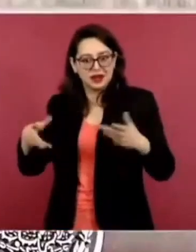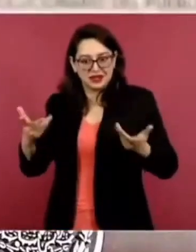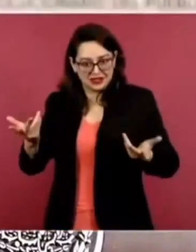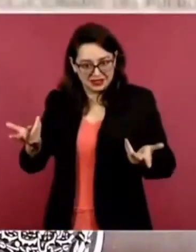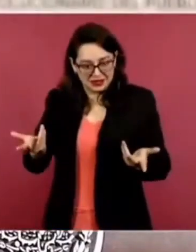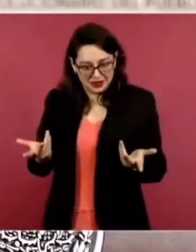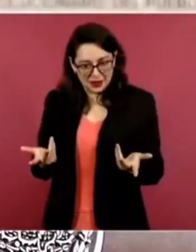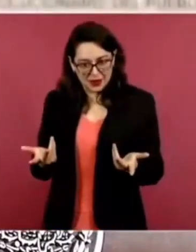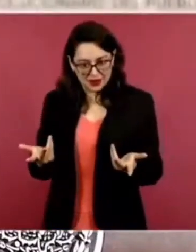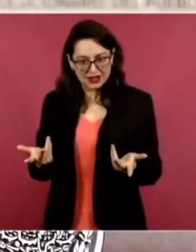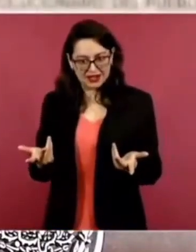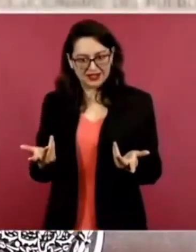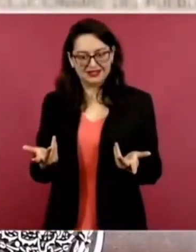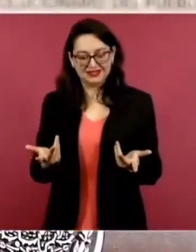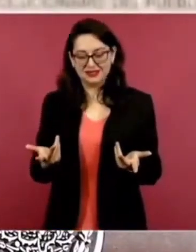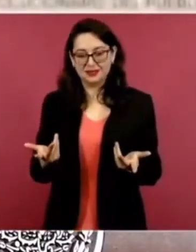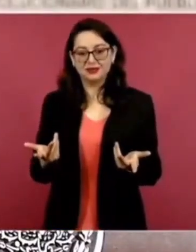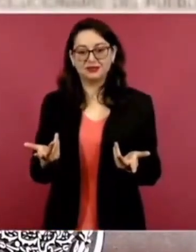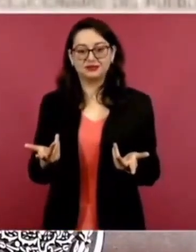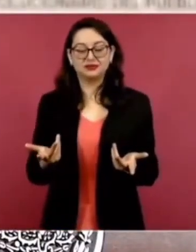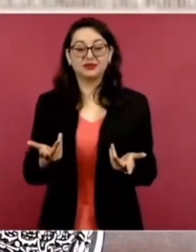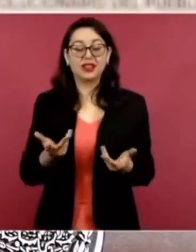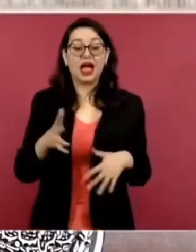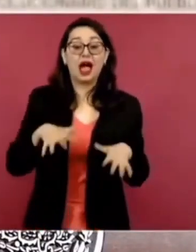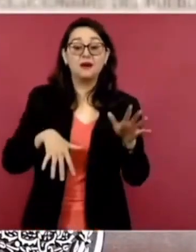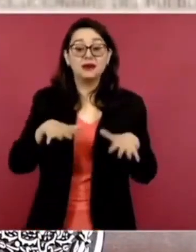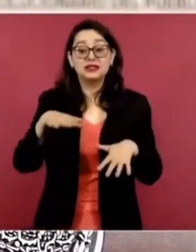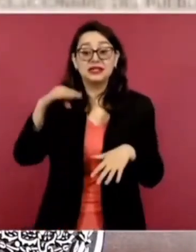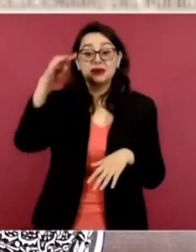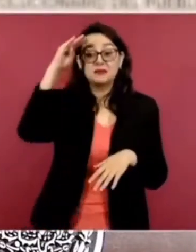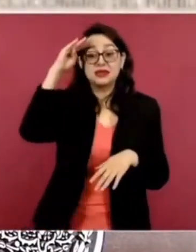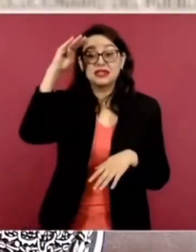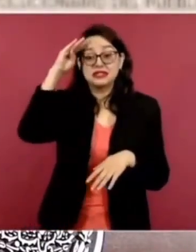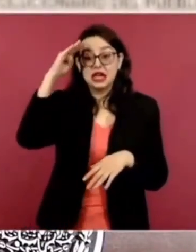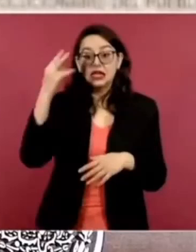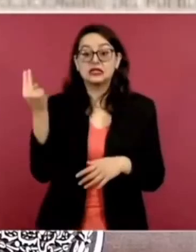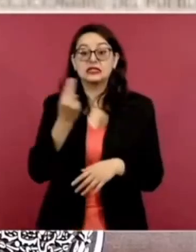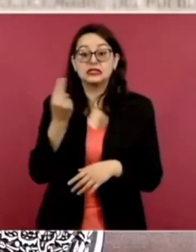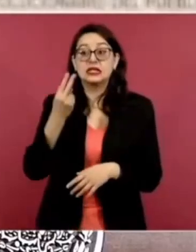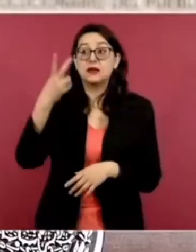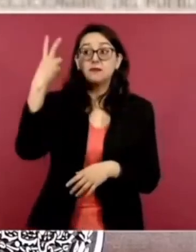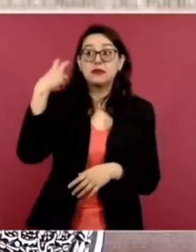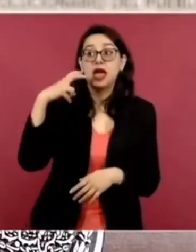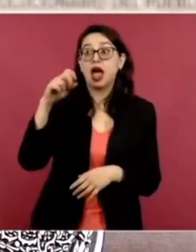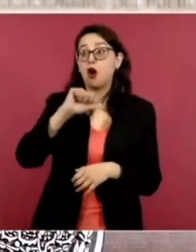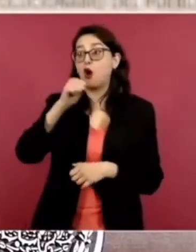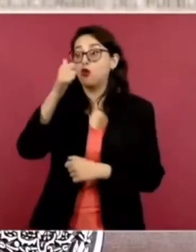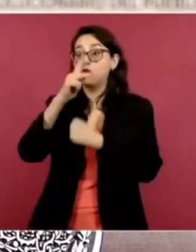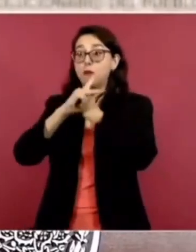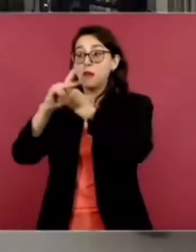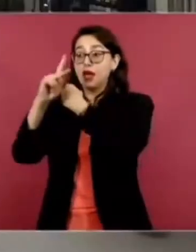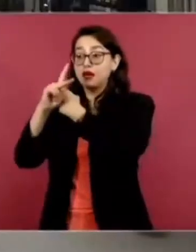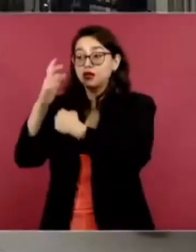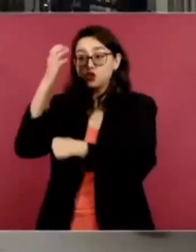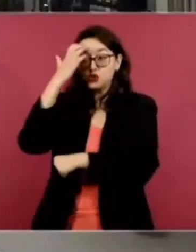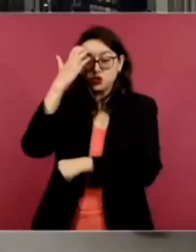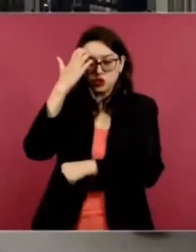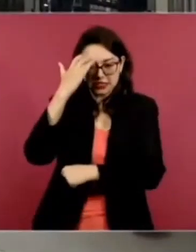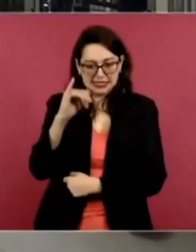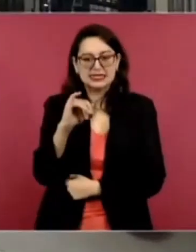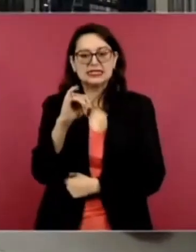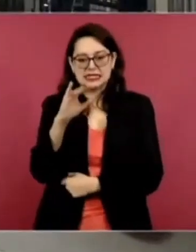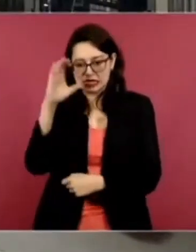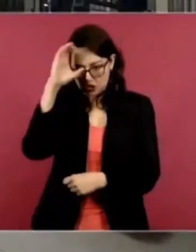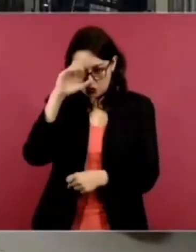el arte. Sí, pero por siglos, la